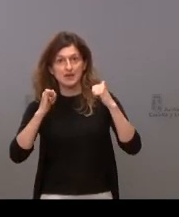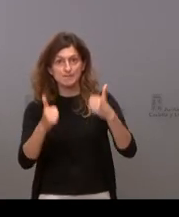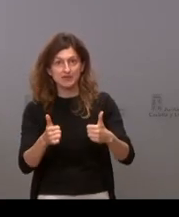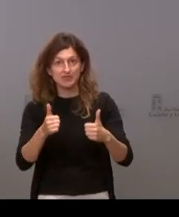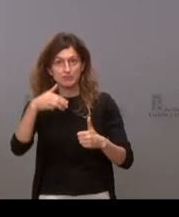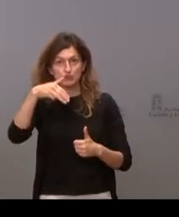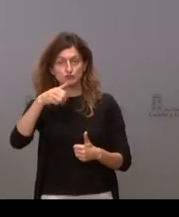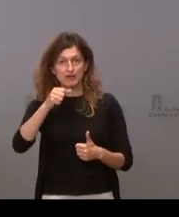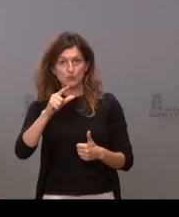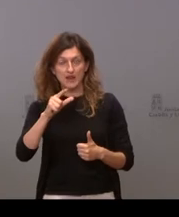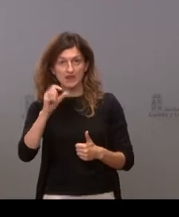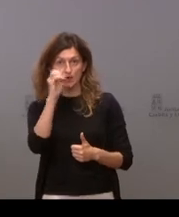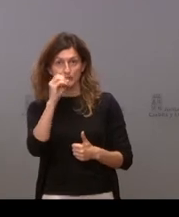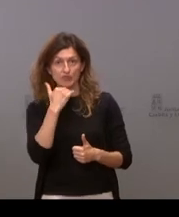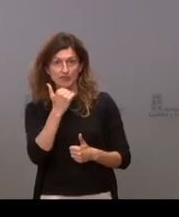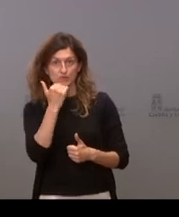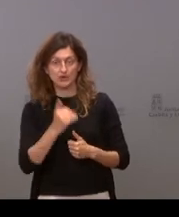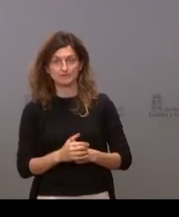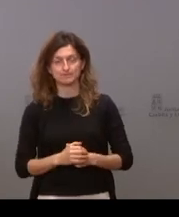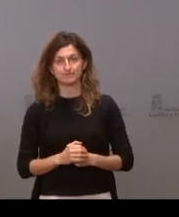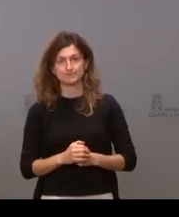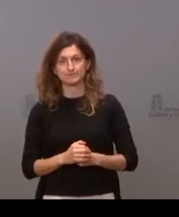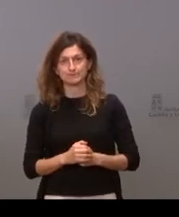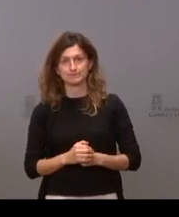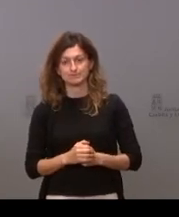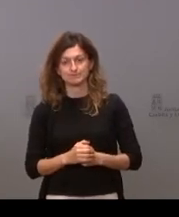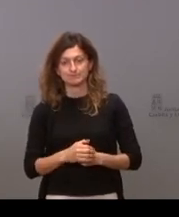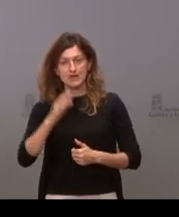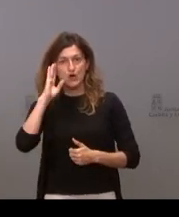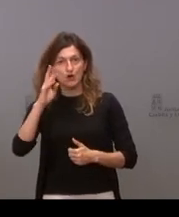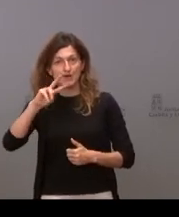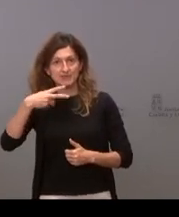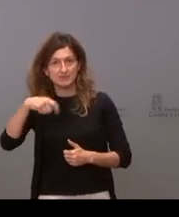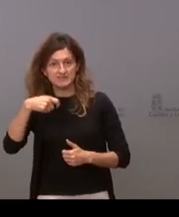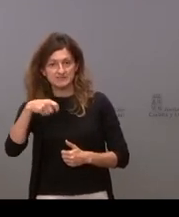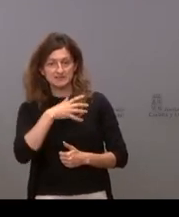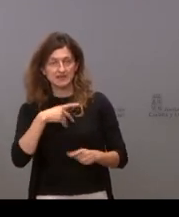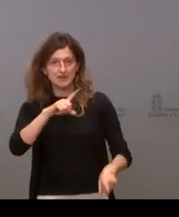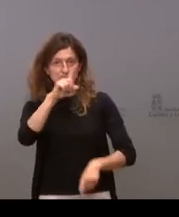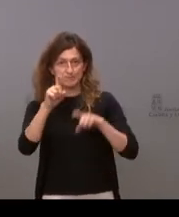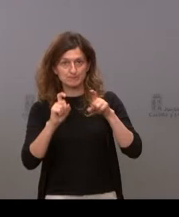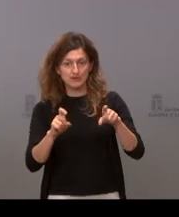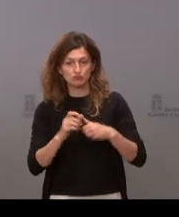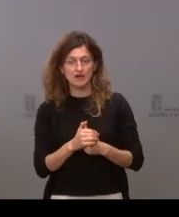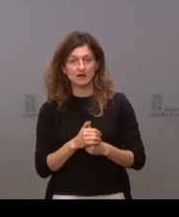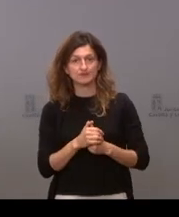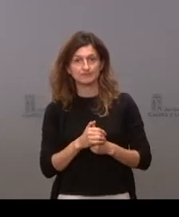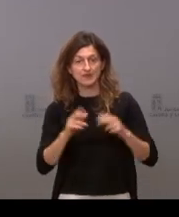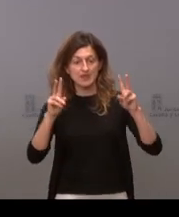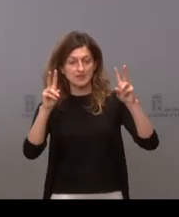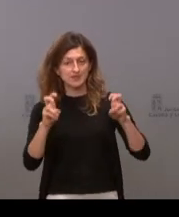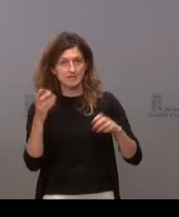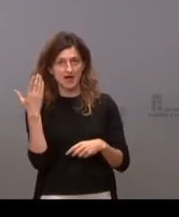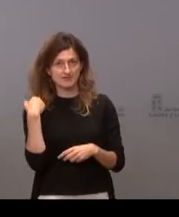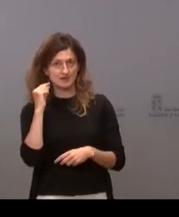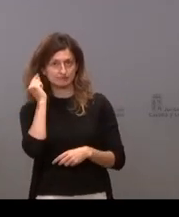Manuel Herrera de la opinión de Zamora sí hola vicepresidente yo quería preguntarle por un tema que hemos conocido